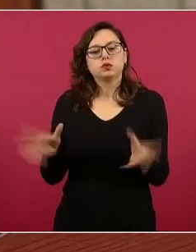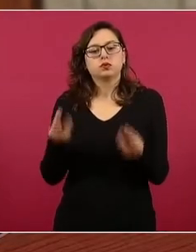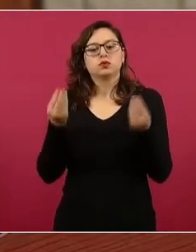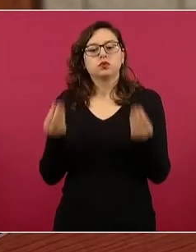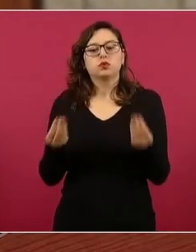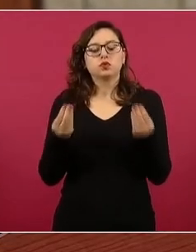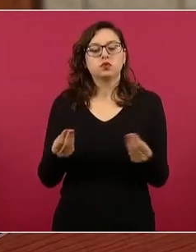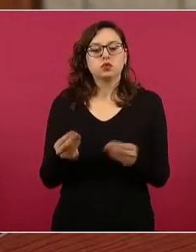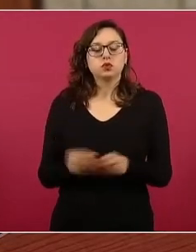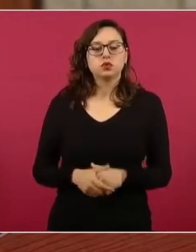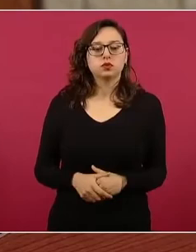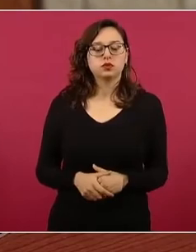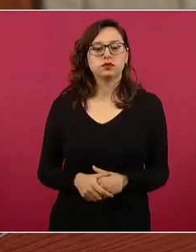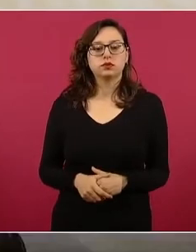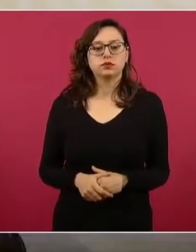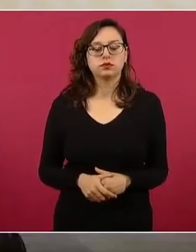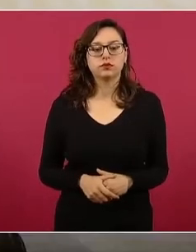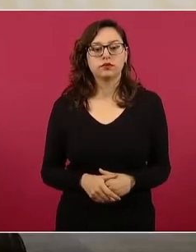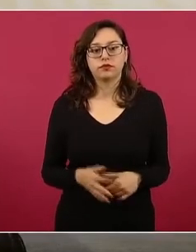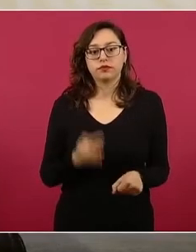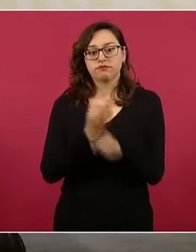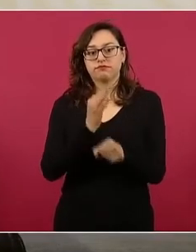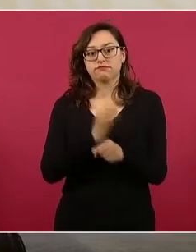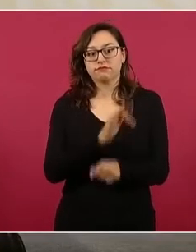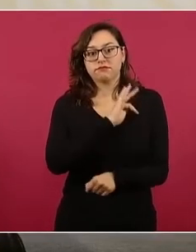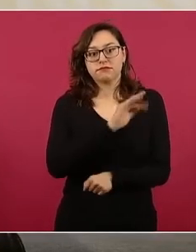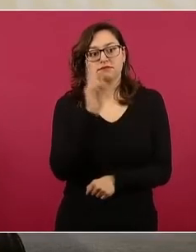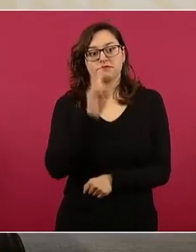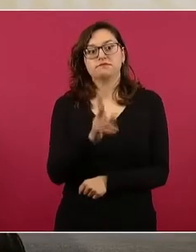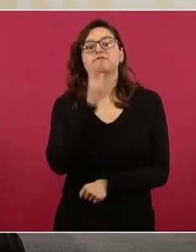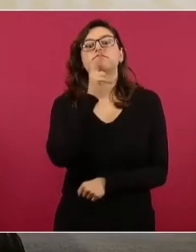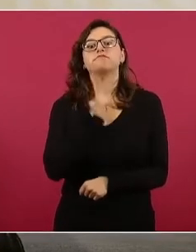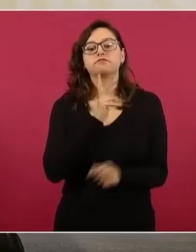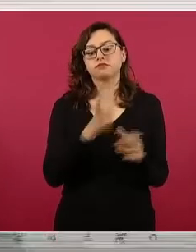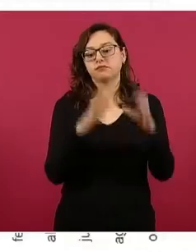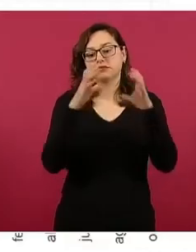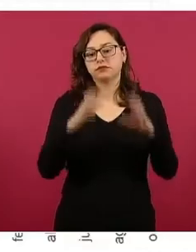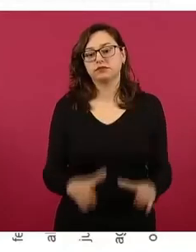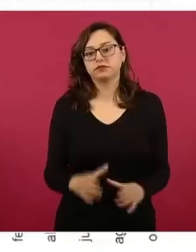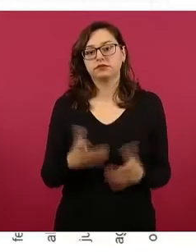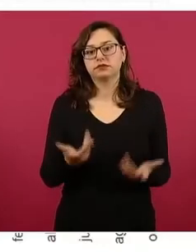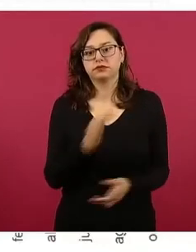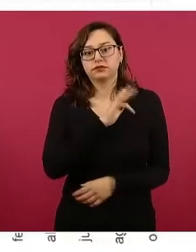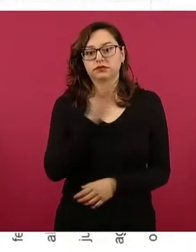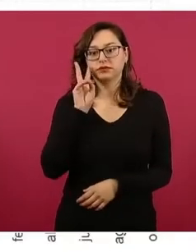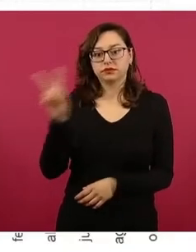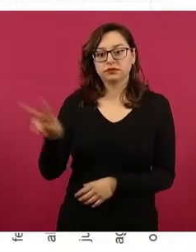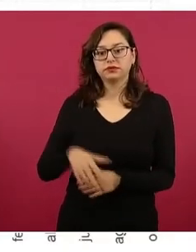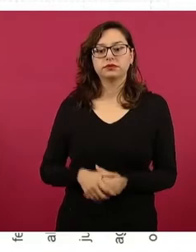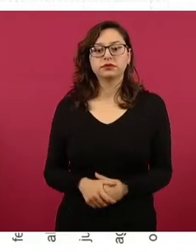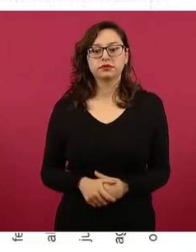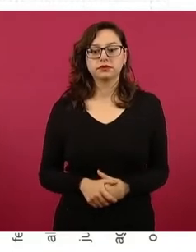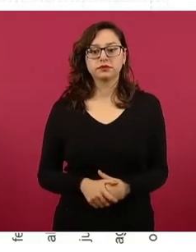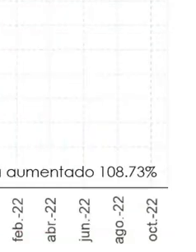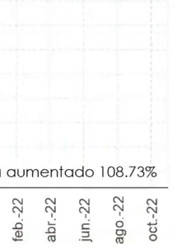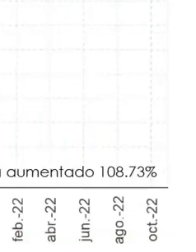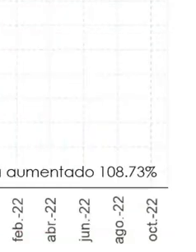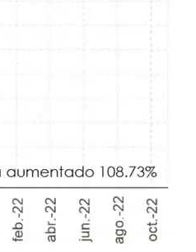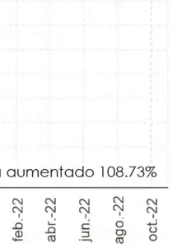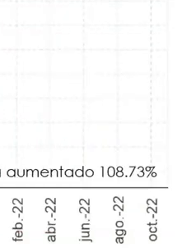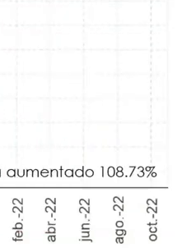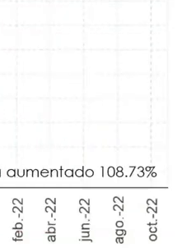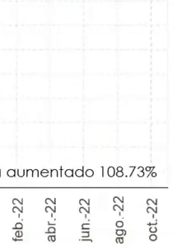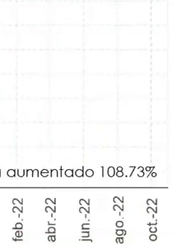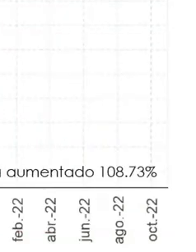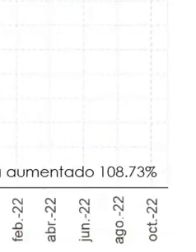Ya este es el precio del petróleo, miren cómo está, 110, el 15 de junio. ¿Cuándo fue 15?